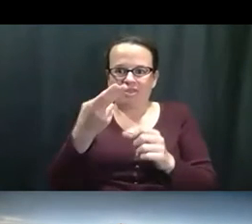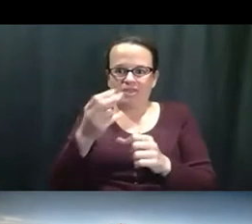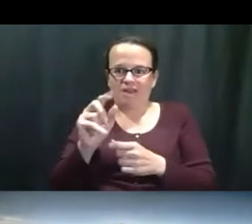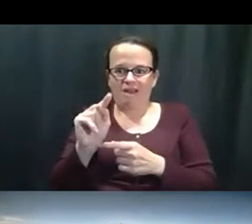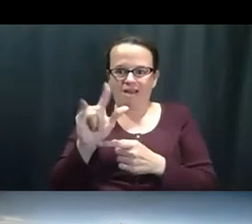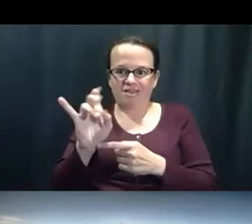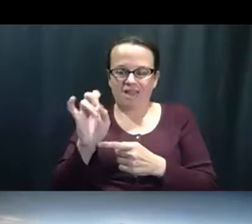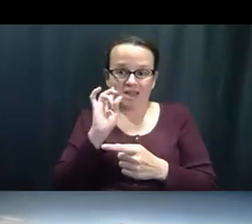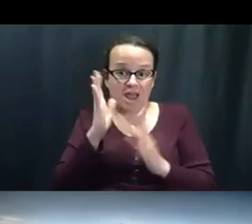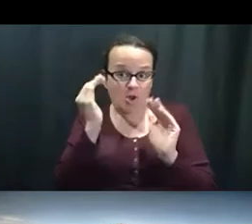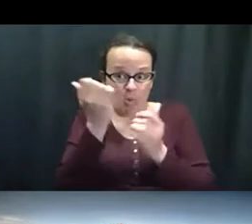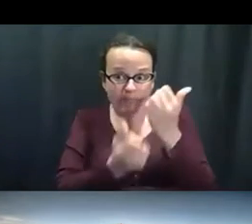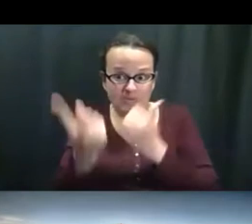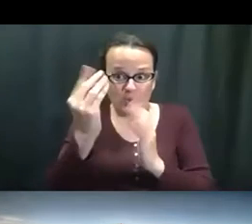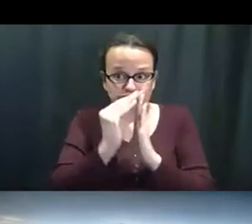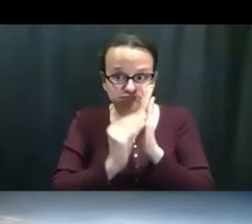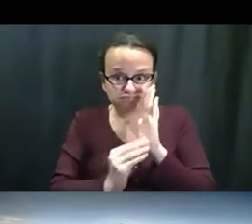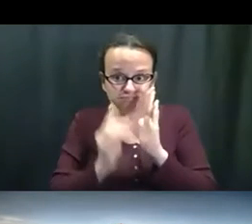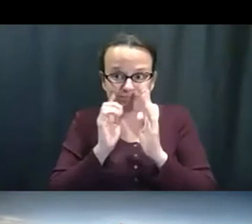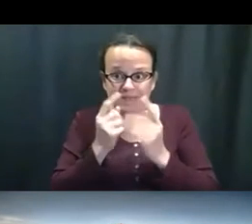le damos una.